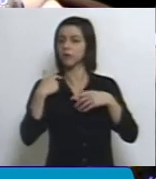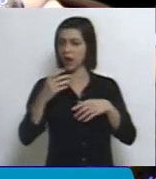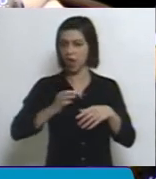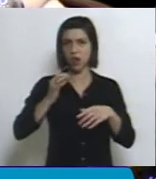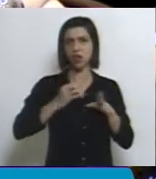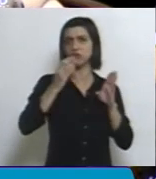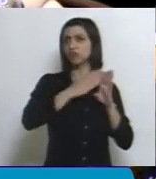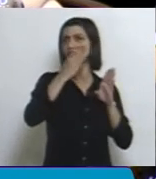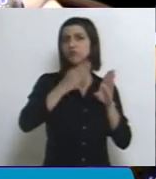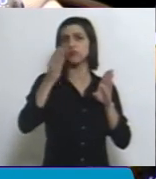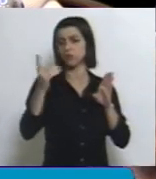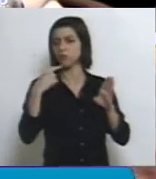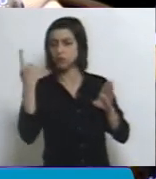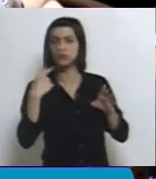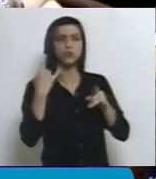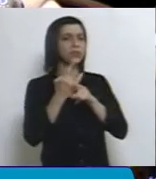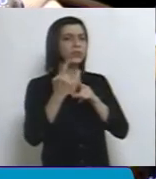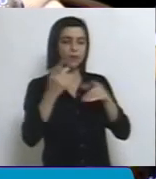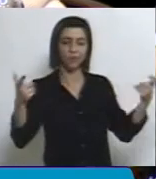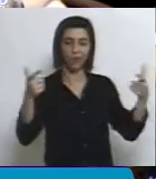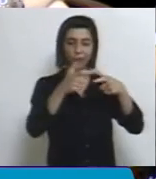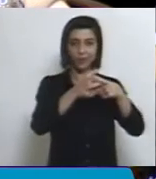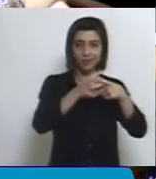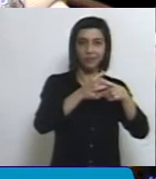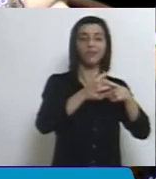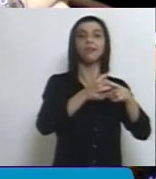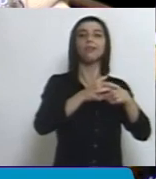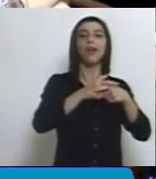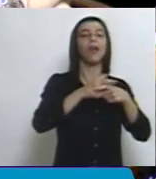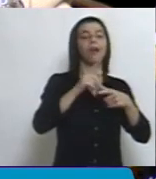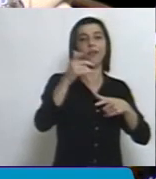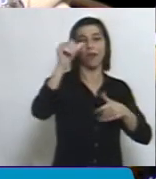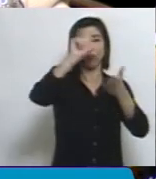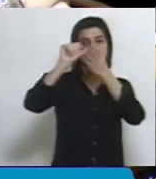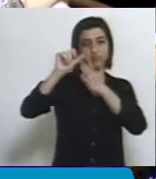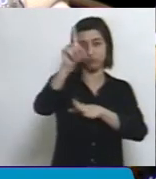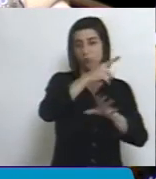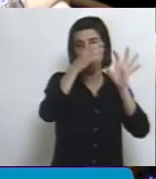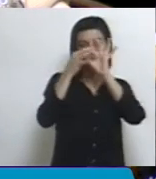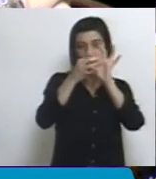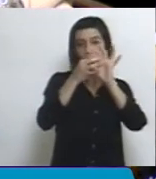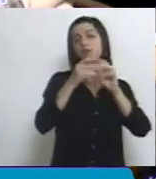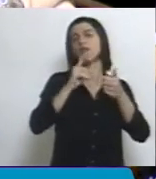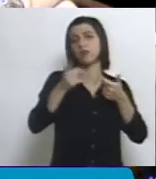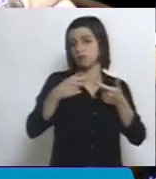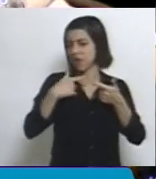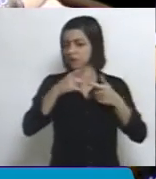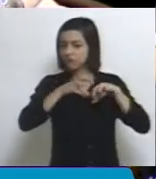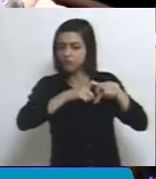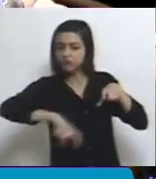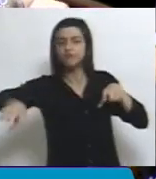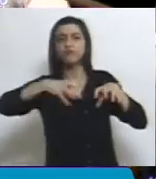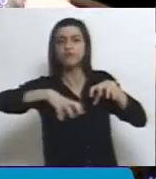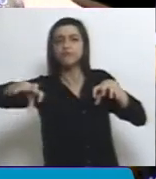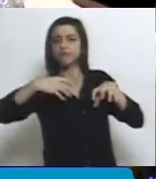el Comité de Descolonización de las Naciones Unidas a la delegación argentina pidiendo el